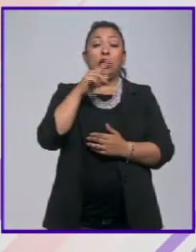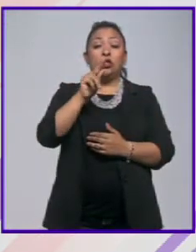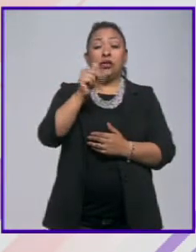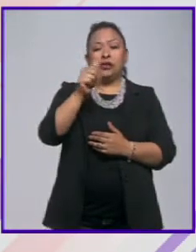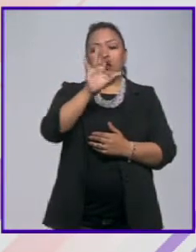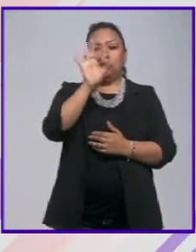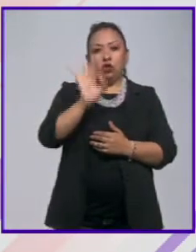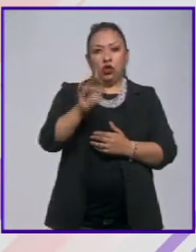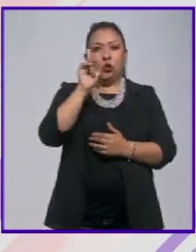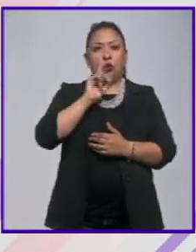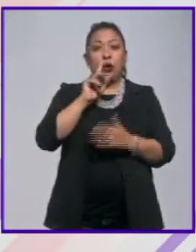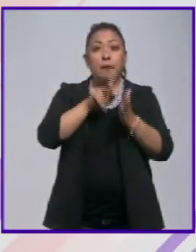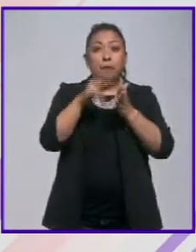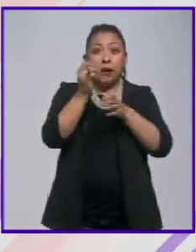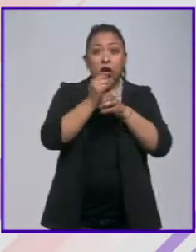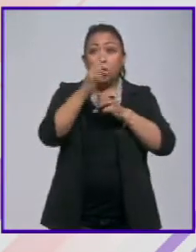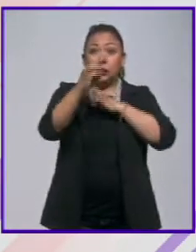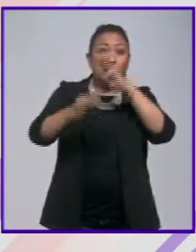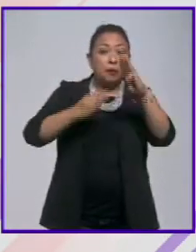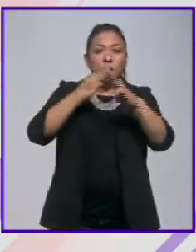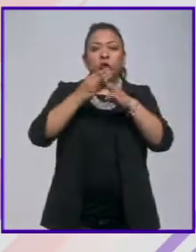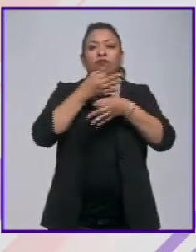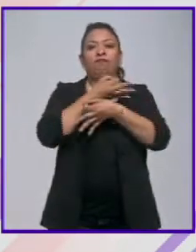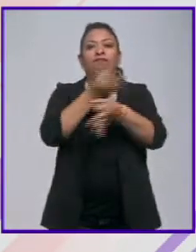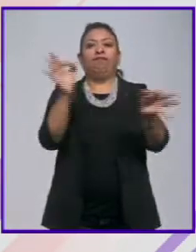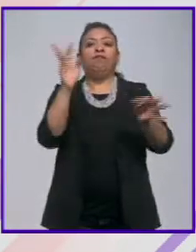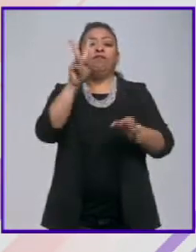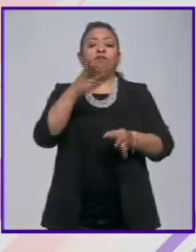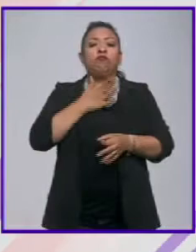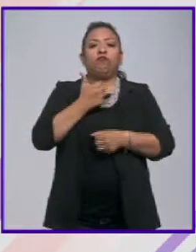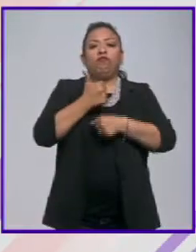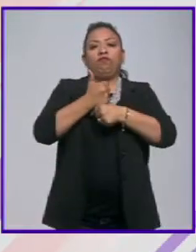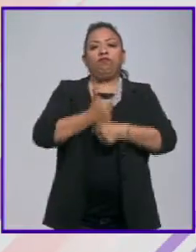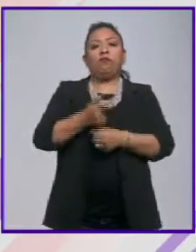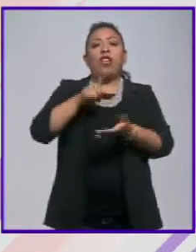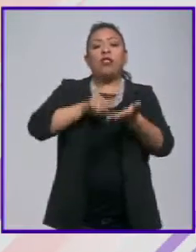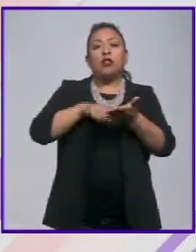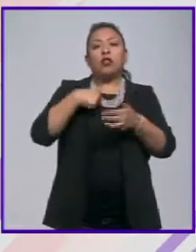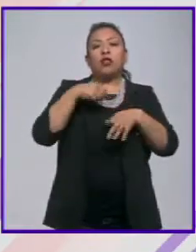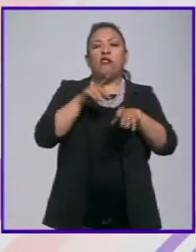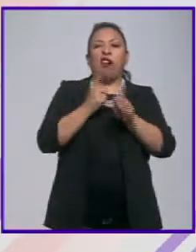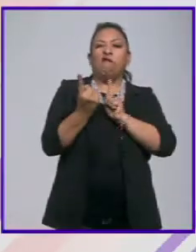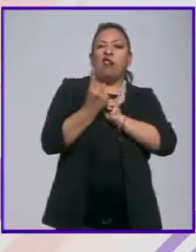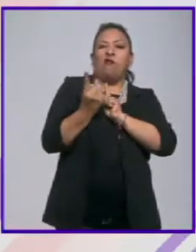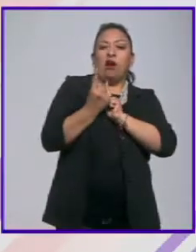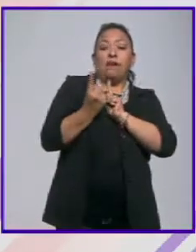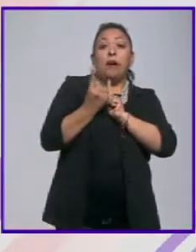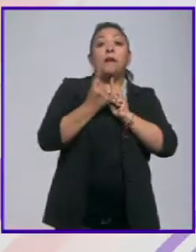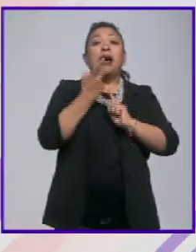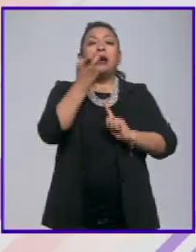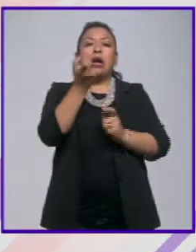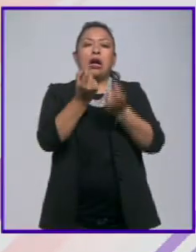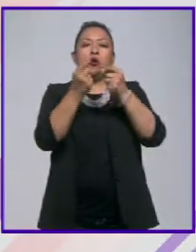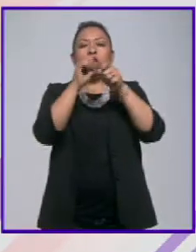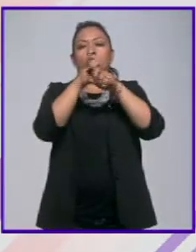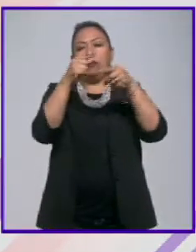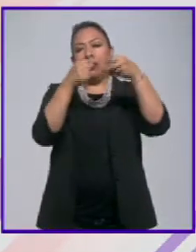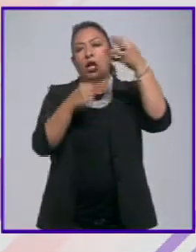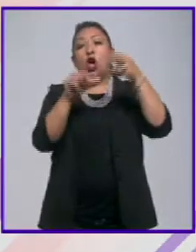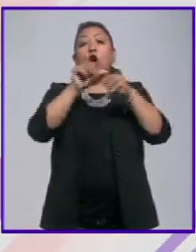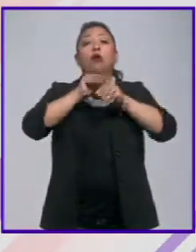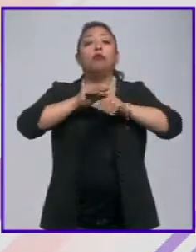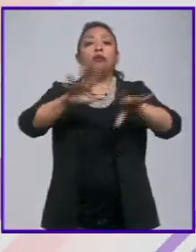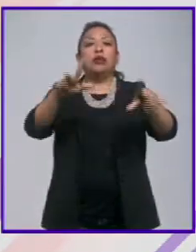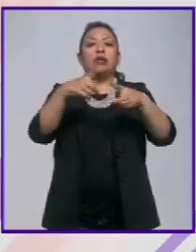mujeres periodistas en todo el mundo han manifestado sufrir acoso en sus trabajos. Estos son solo algunos de los datos que hoy dieron a